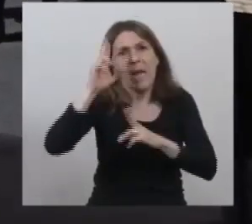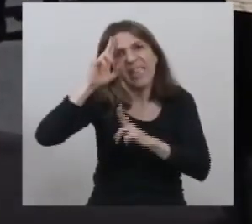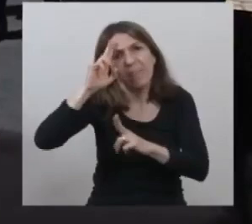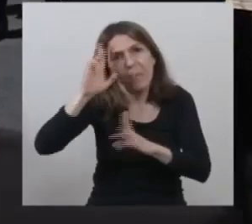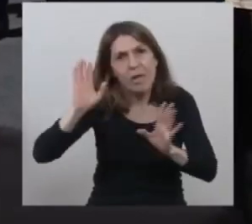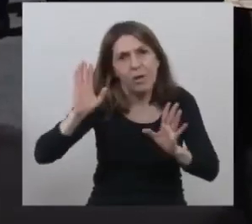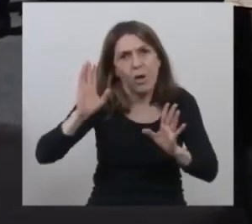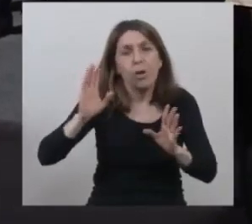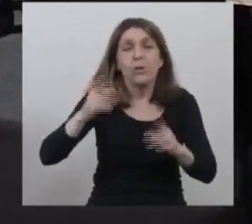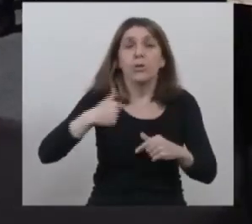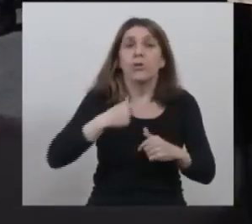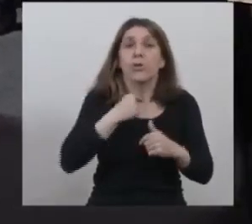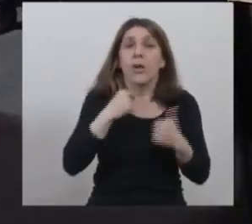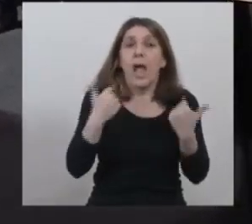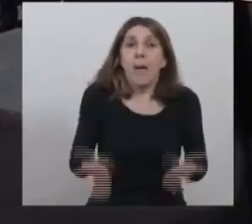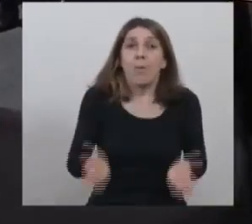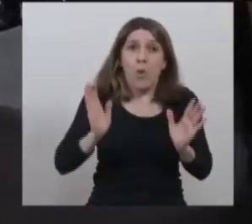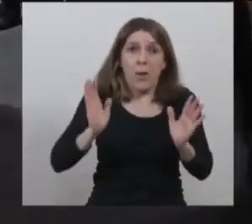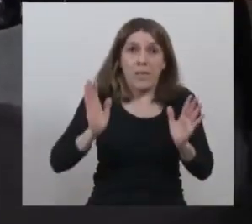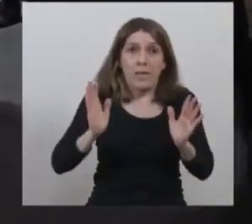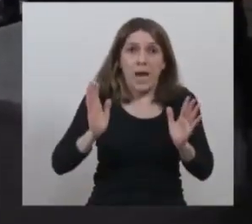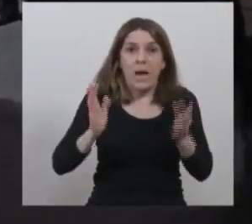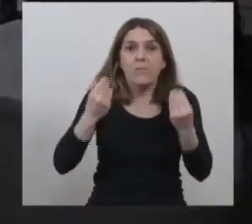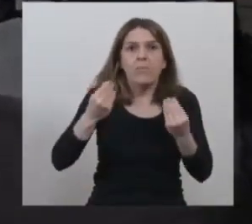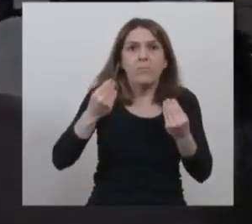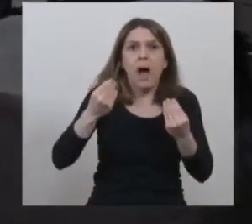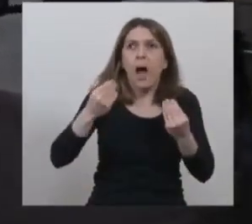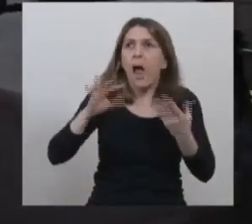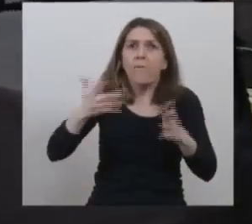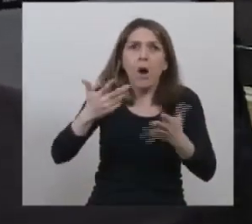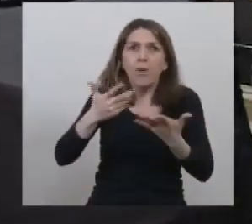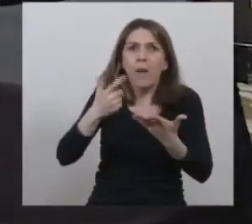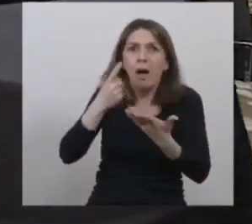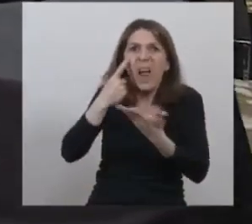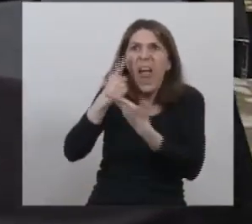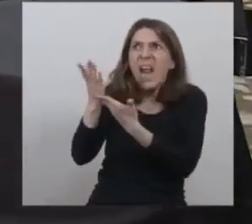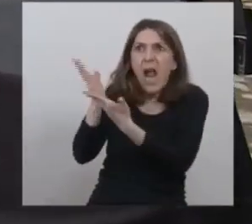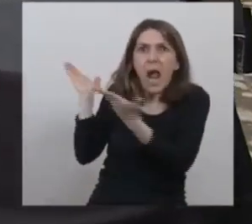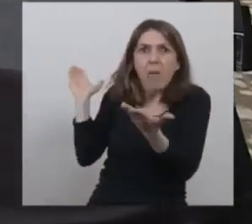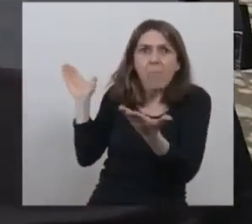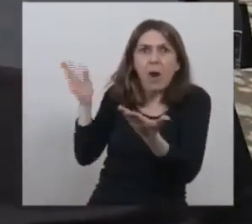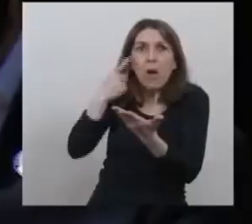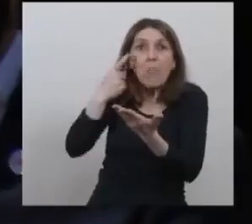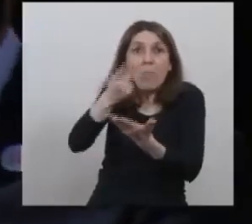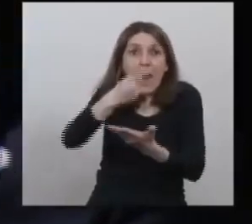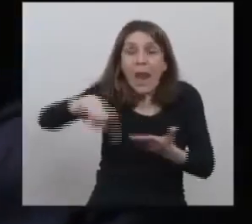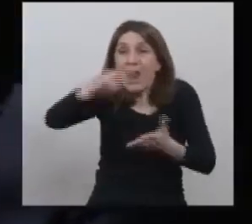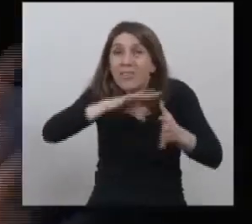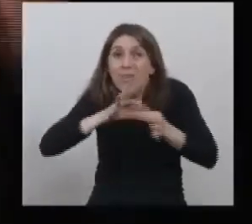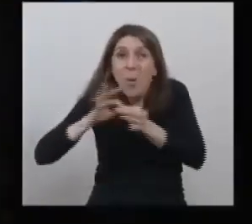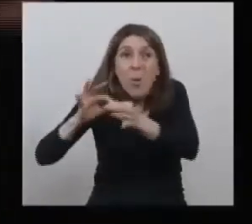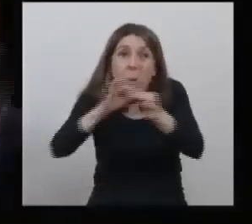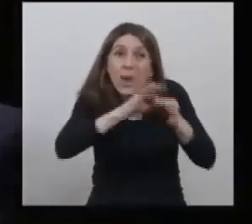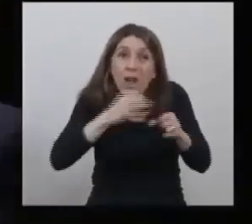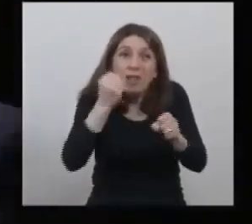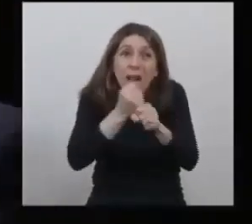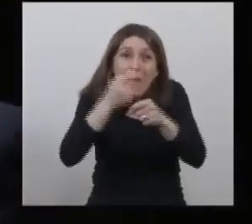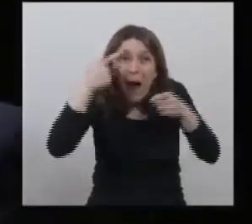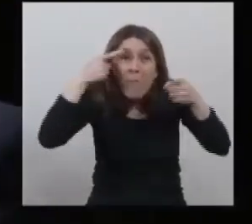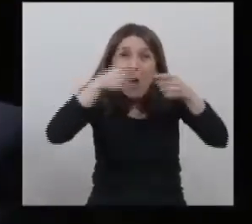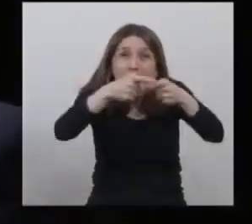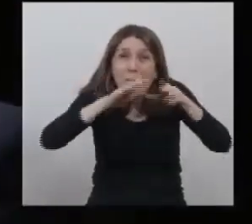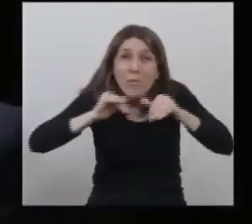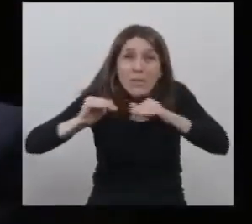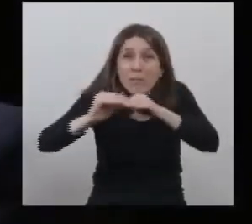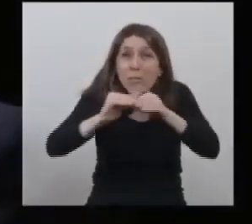y yo quiero aprovechar esto que es un ejemplo de lo que se puede hacer cuando todos nos unimos en pos de un objetivo común